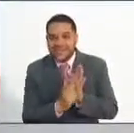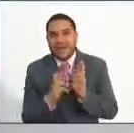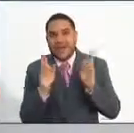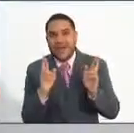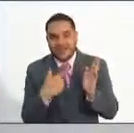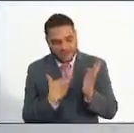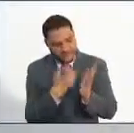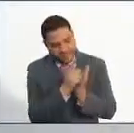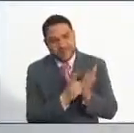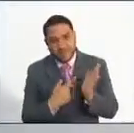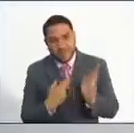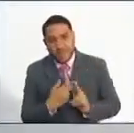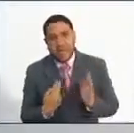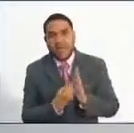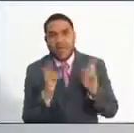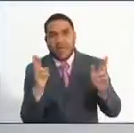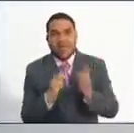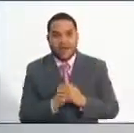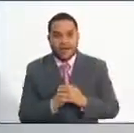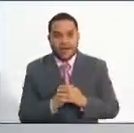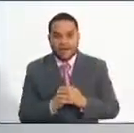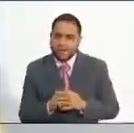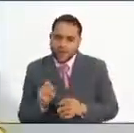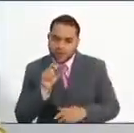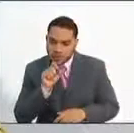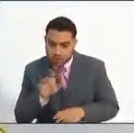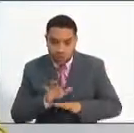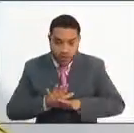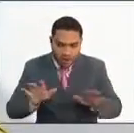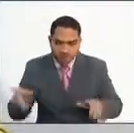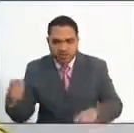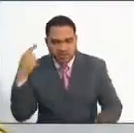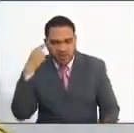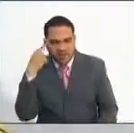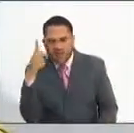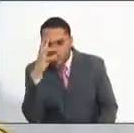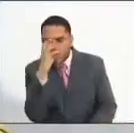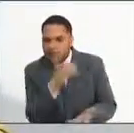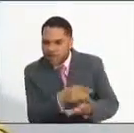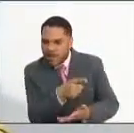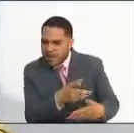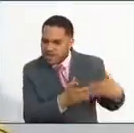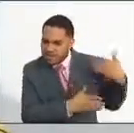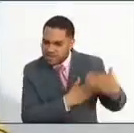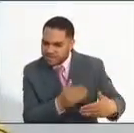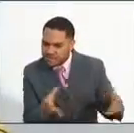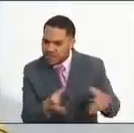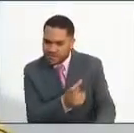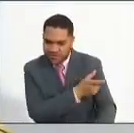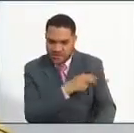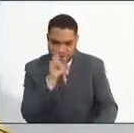Lina, luego de su experiencia, ¿qué opina de los concursos por mérito que adelanta la Comisión Nacional del Servicio Civil?